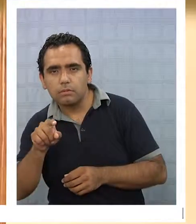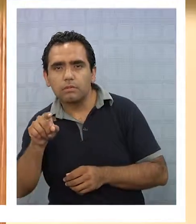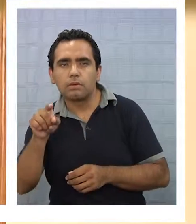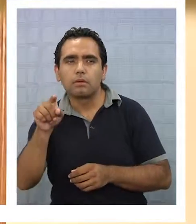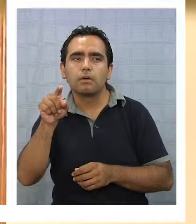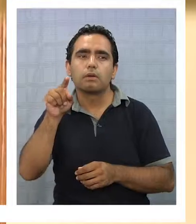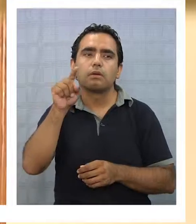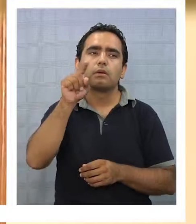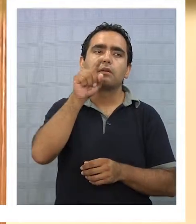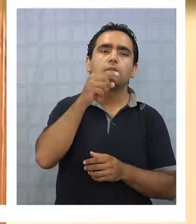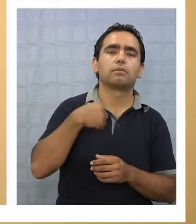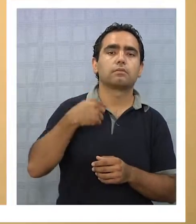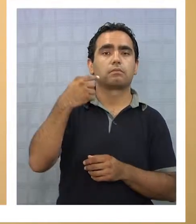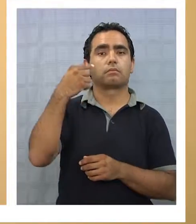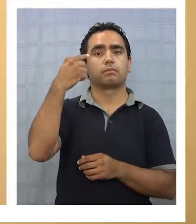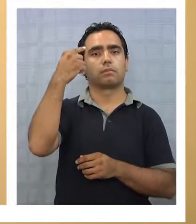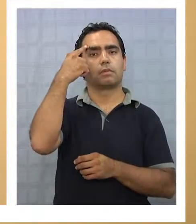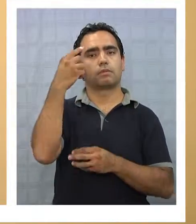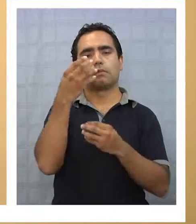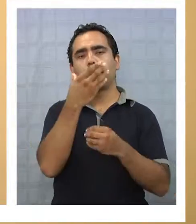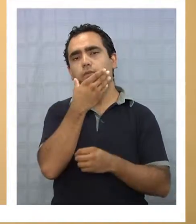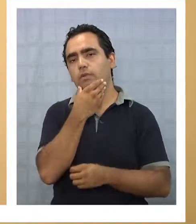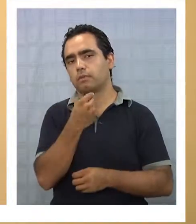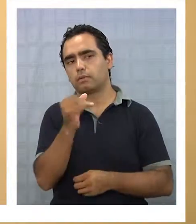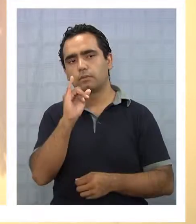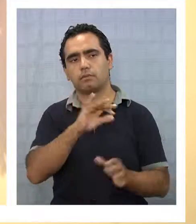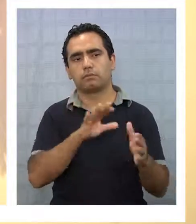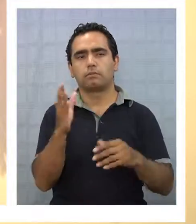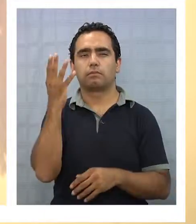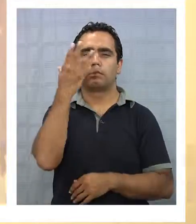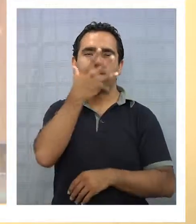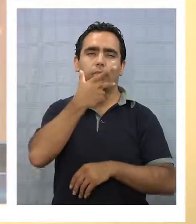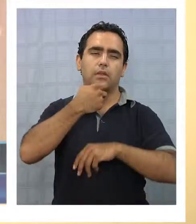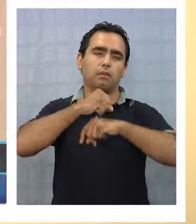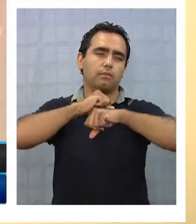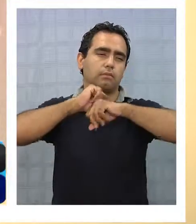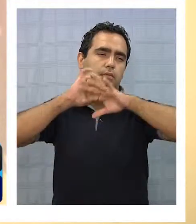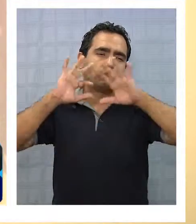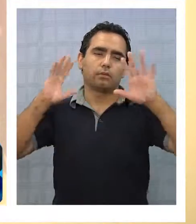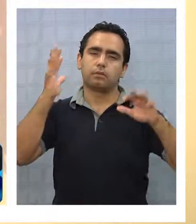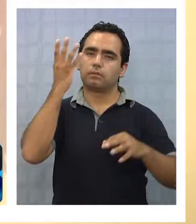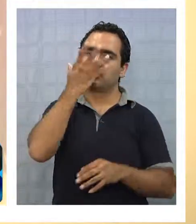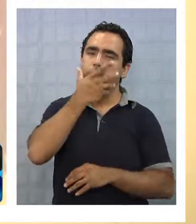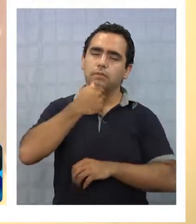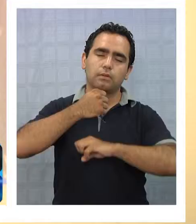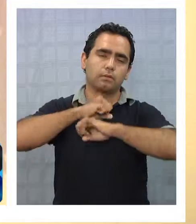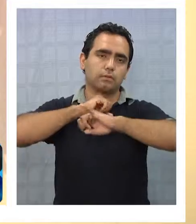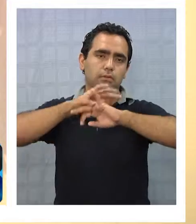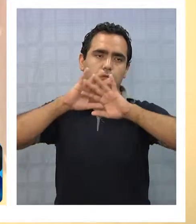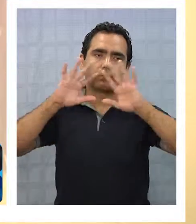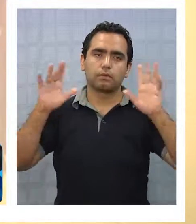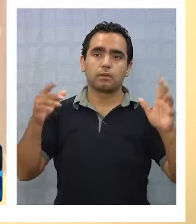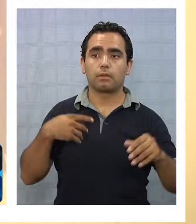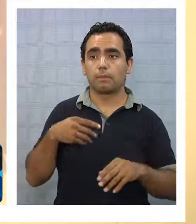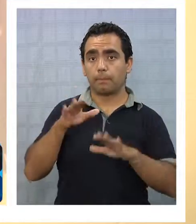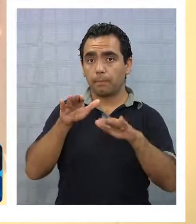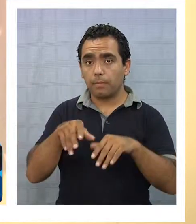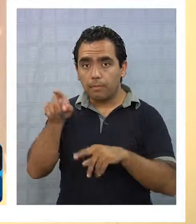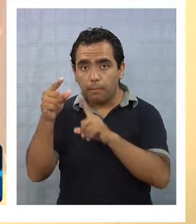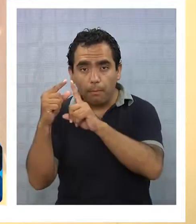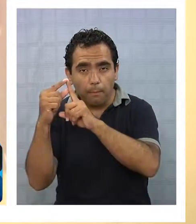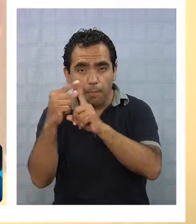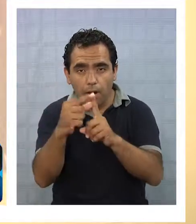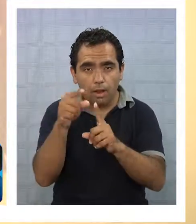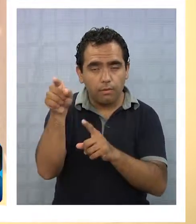el espiral en todas sus obras me parece muy, muy bonito. Maravilloso, maravilloso. Como dijo